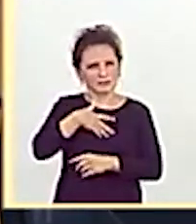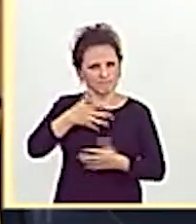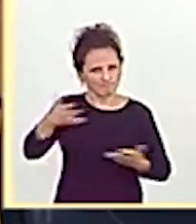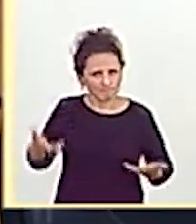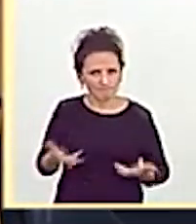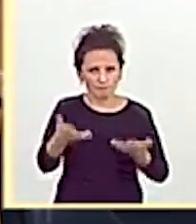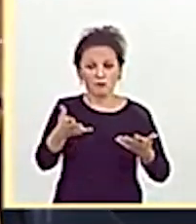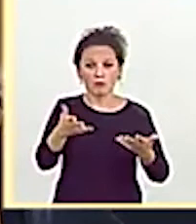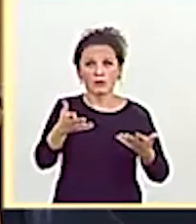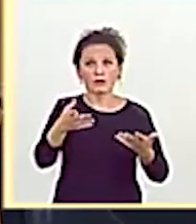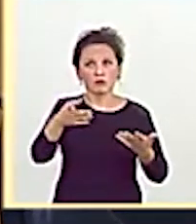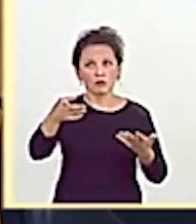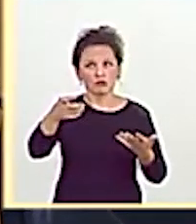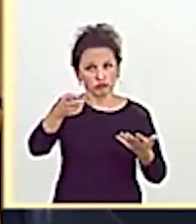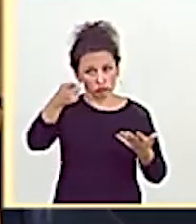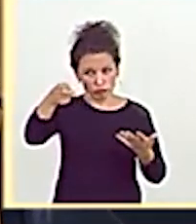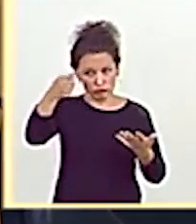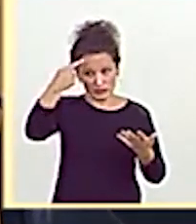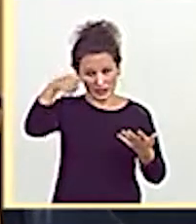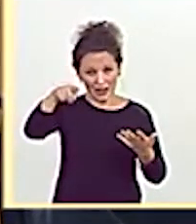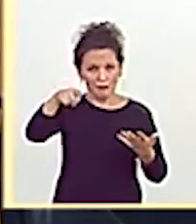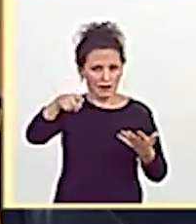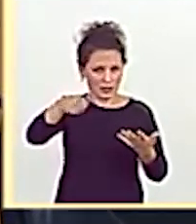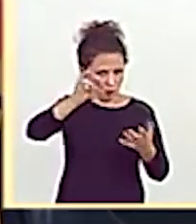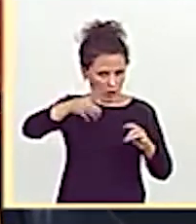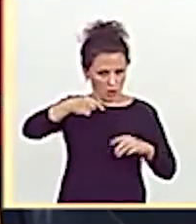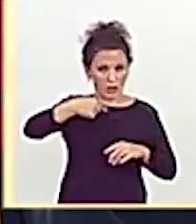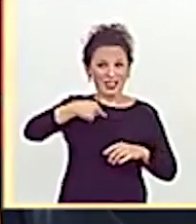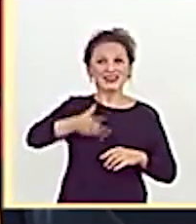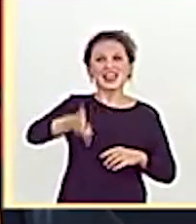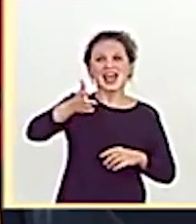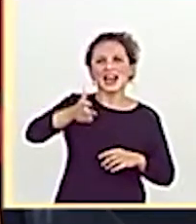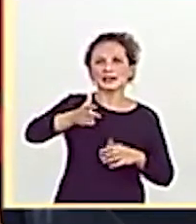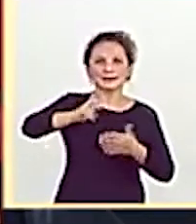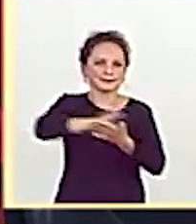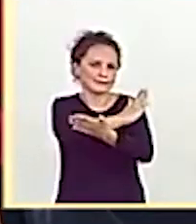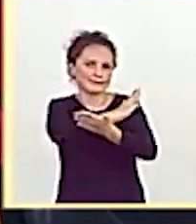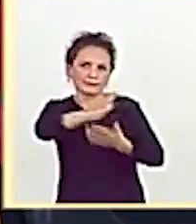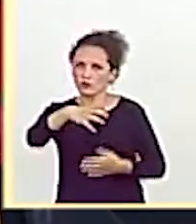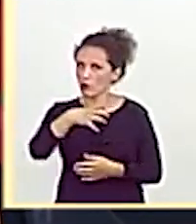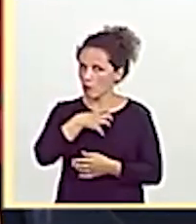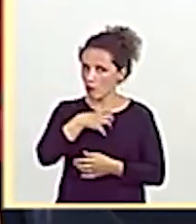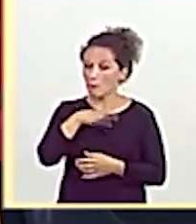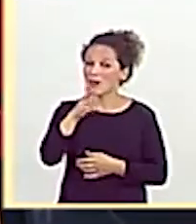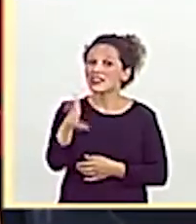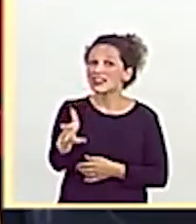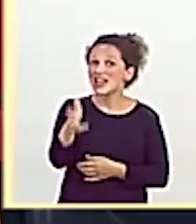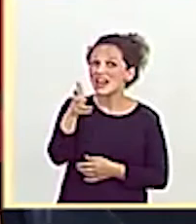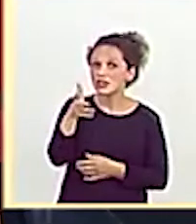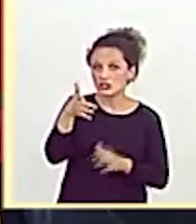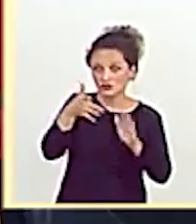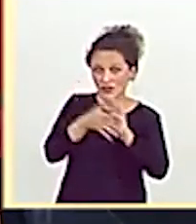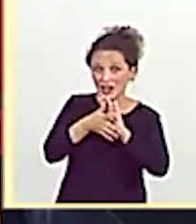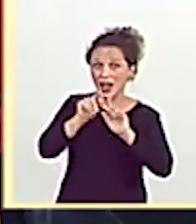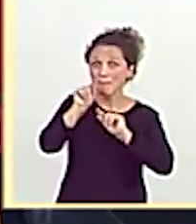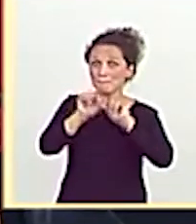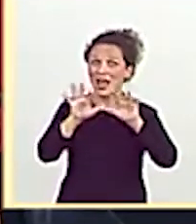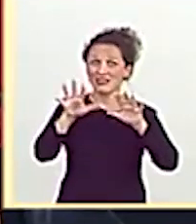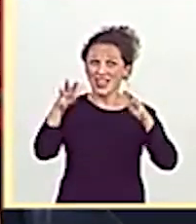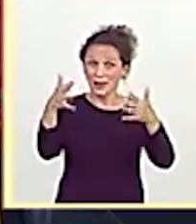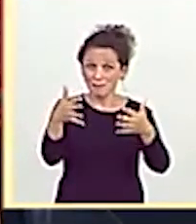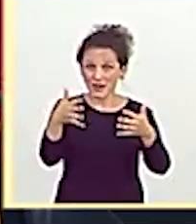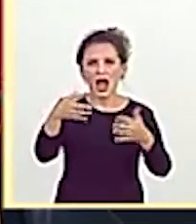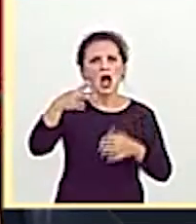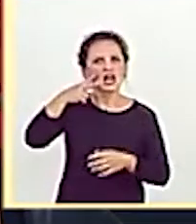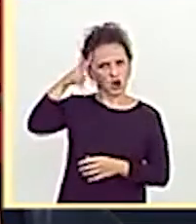como yo que los derechos son indivisibles Pero hablar de derechos es hablar de su reconocimiento en tiempos de pandemia y es hablar